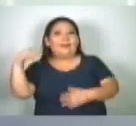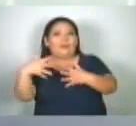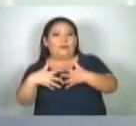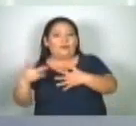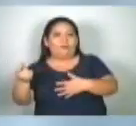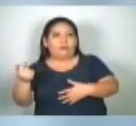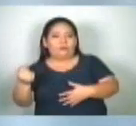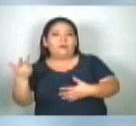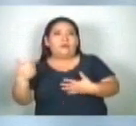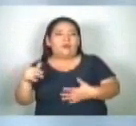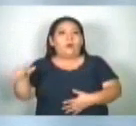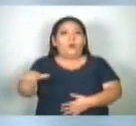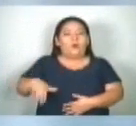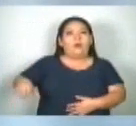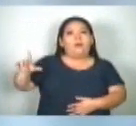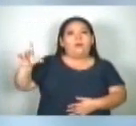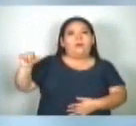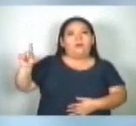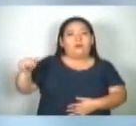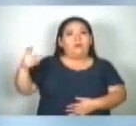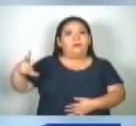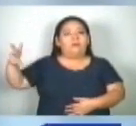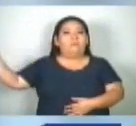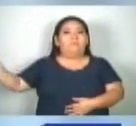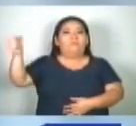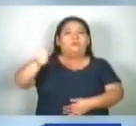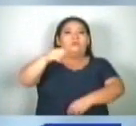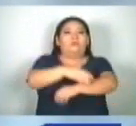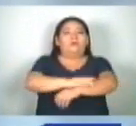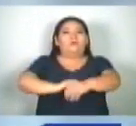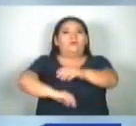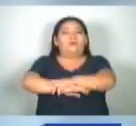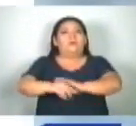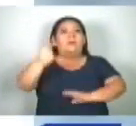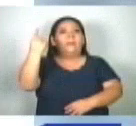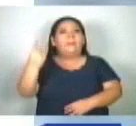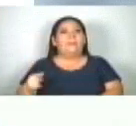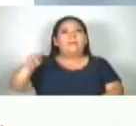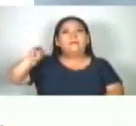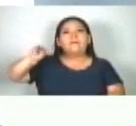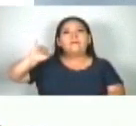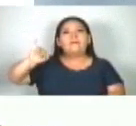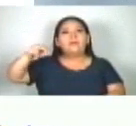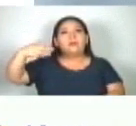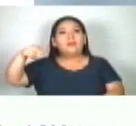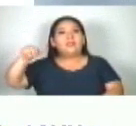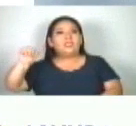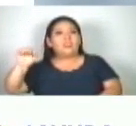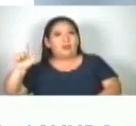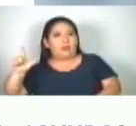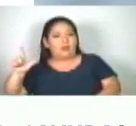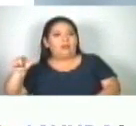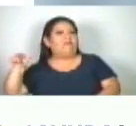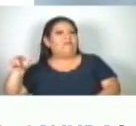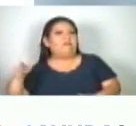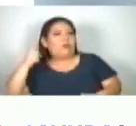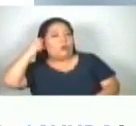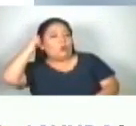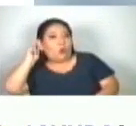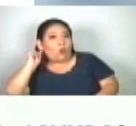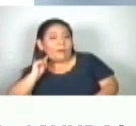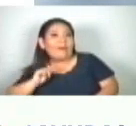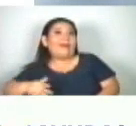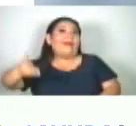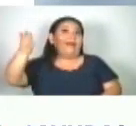en California con fines de extradición a Michael Alejandro Castillo Murga, acusado por el feminicidio